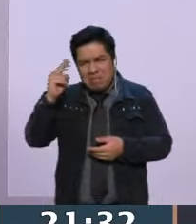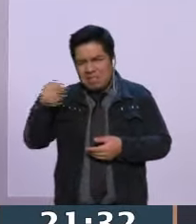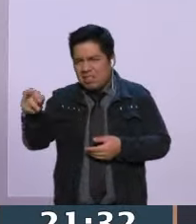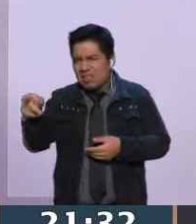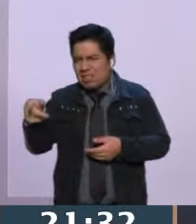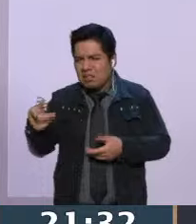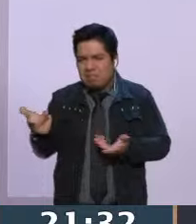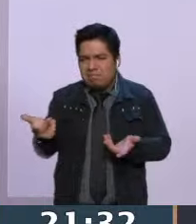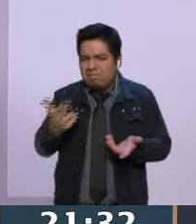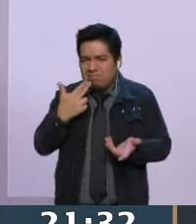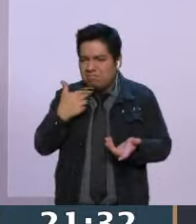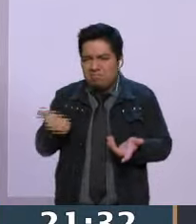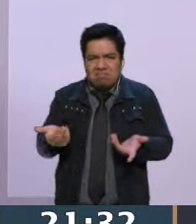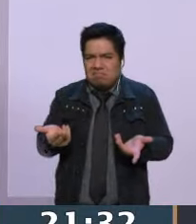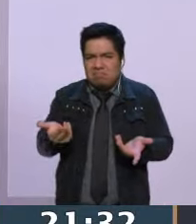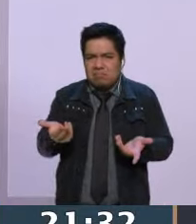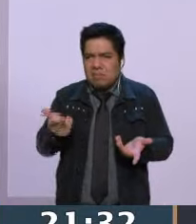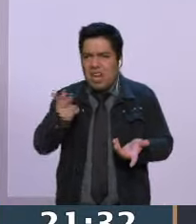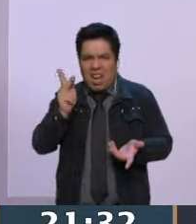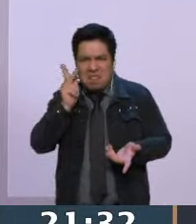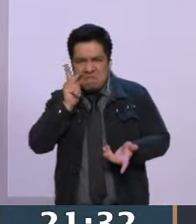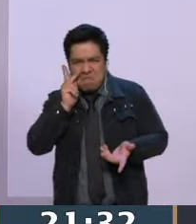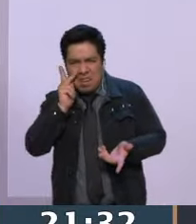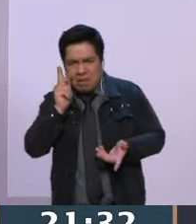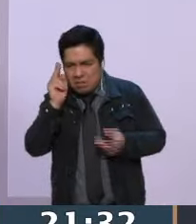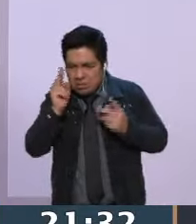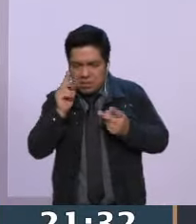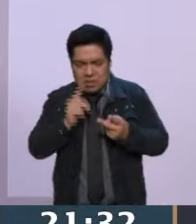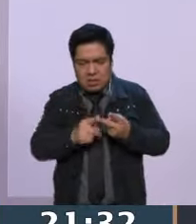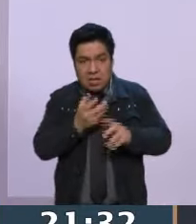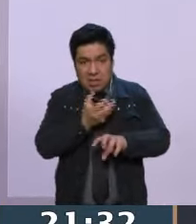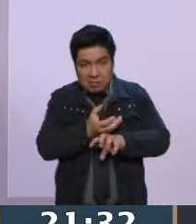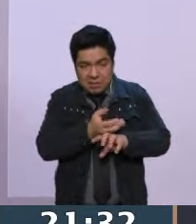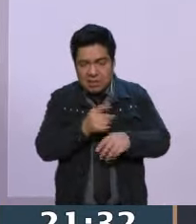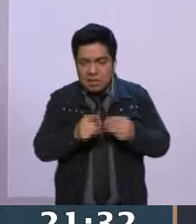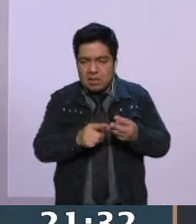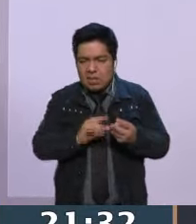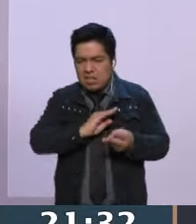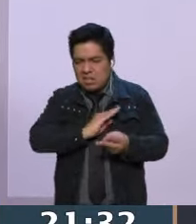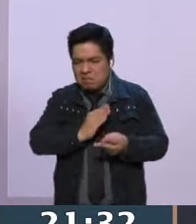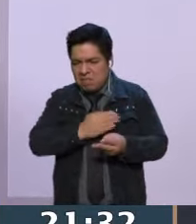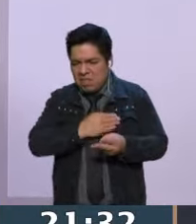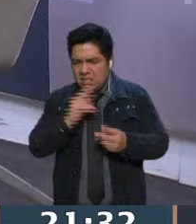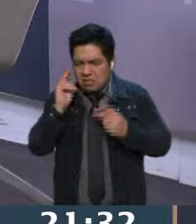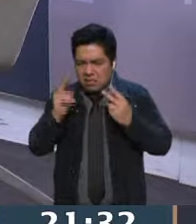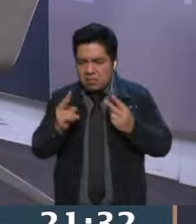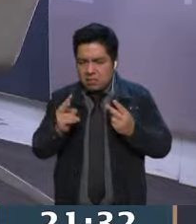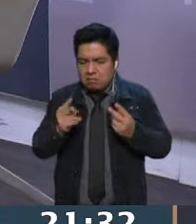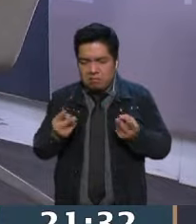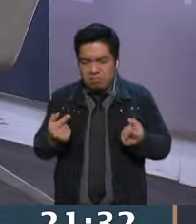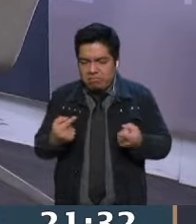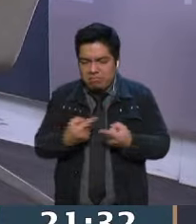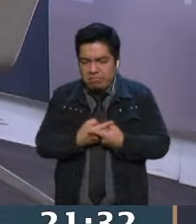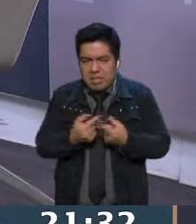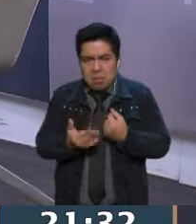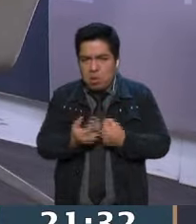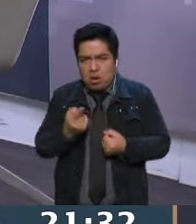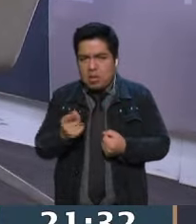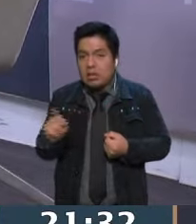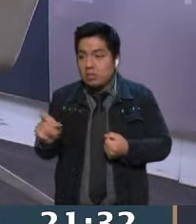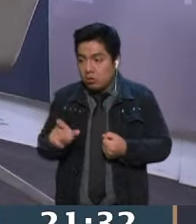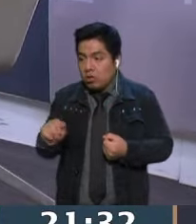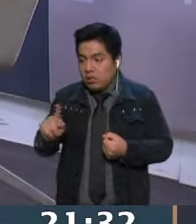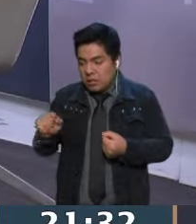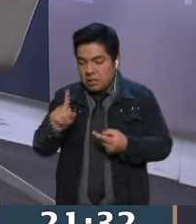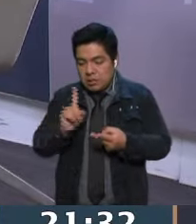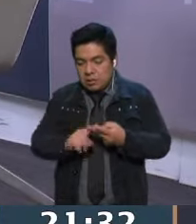innecesarios. Visitar al Papa, ir a Estados Unidos, ir a España, me parece que no tiene sentido. Y no solamente lo hizo Xochitl Galvez, y también